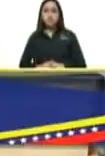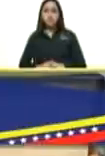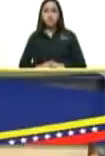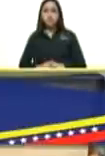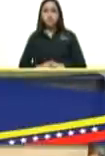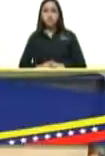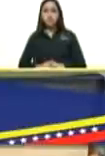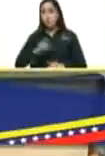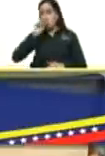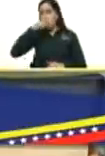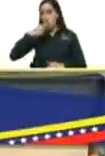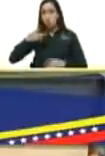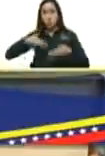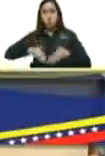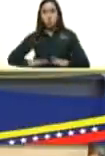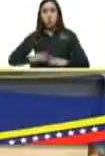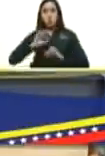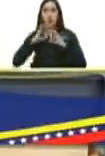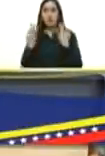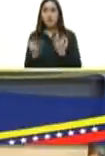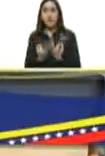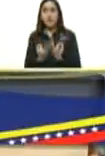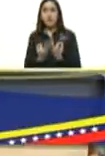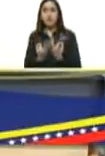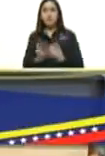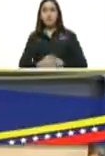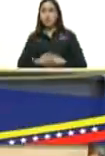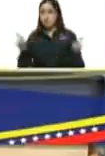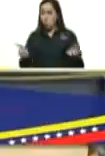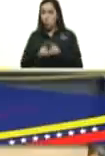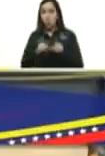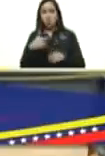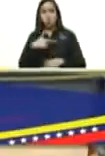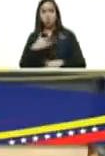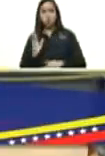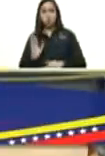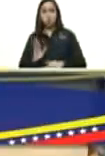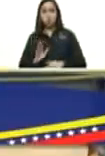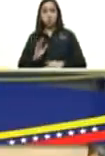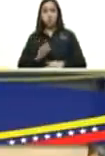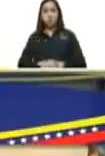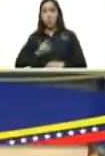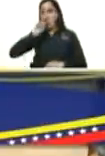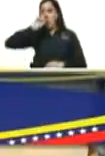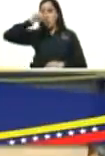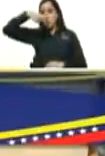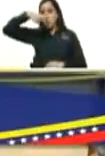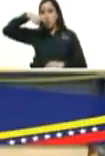origen judío también igual que Maduro de origen judío